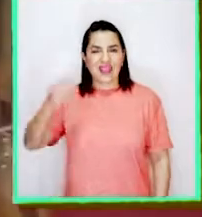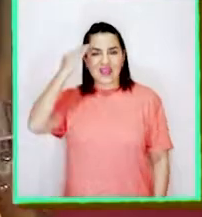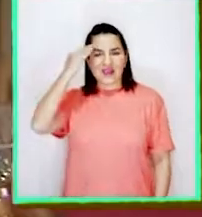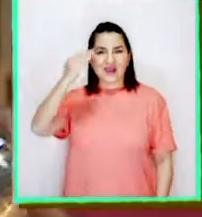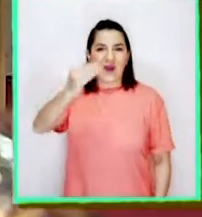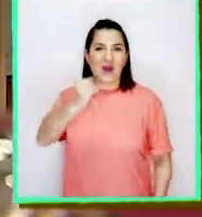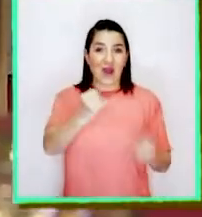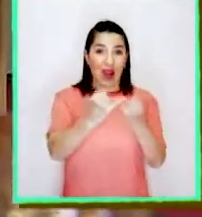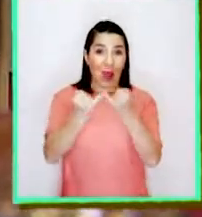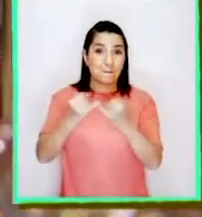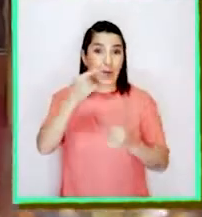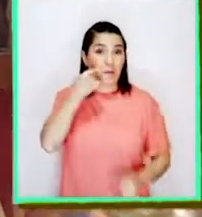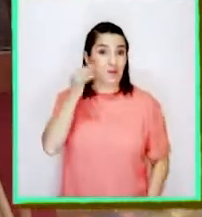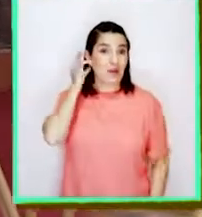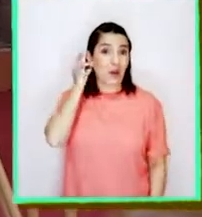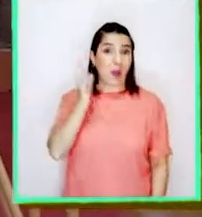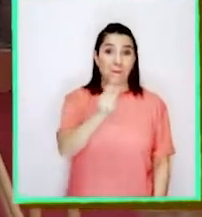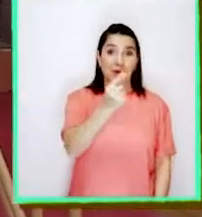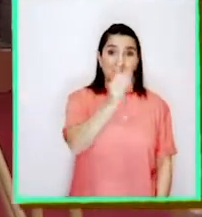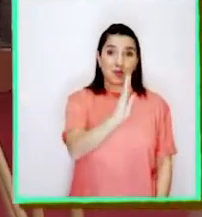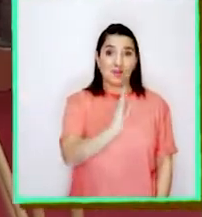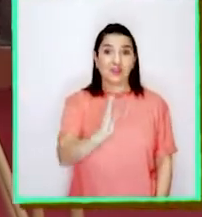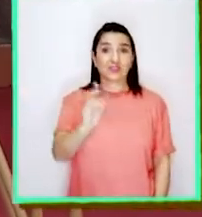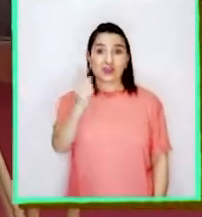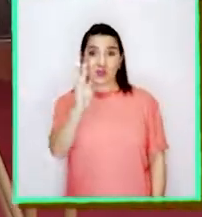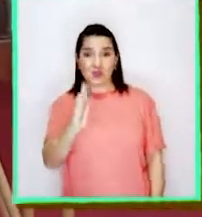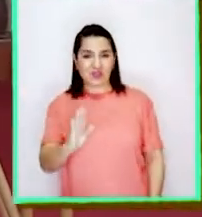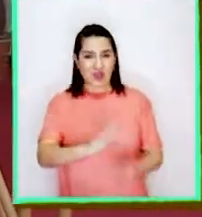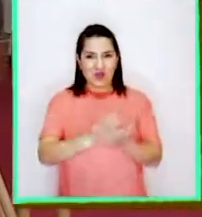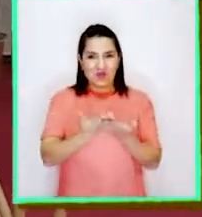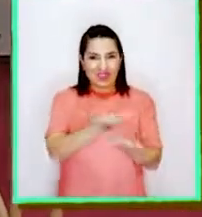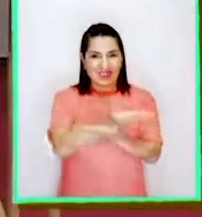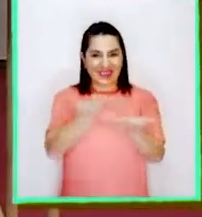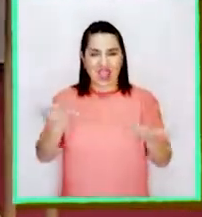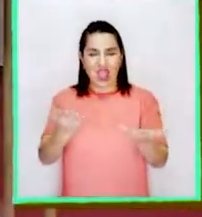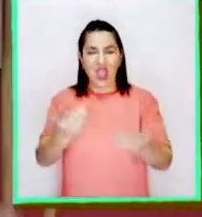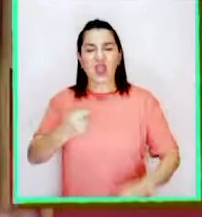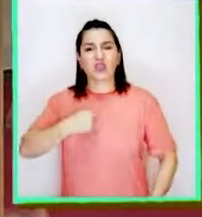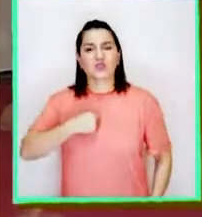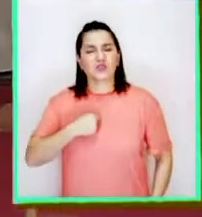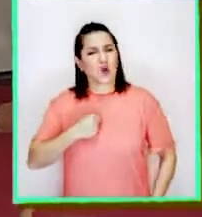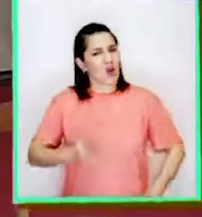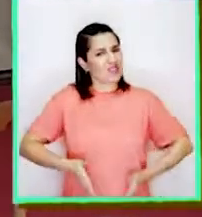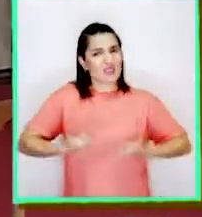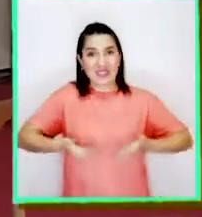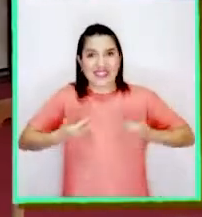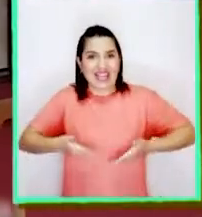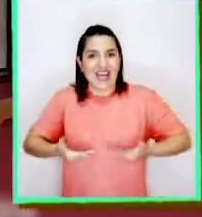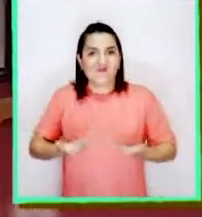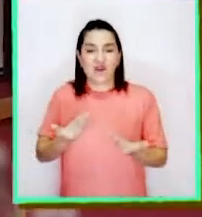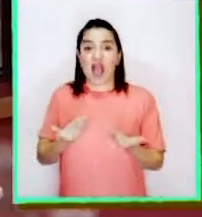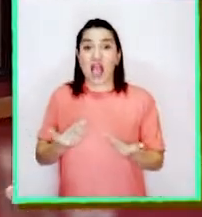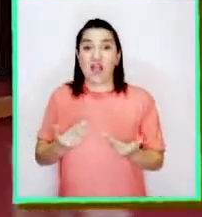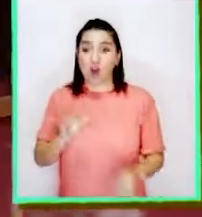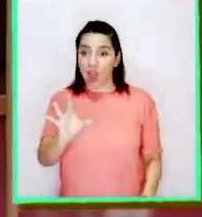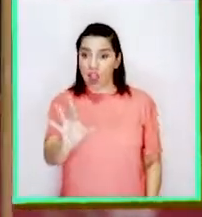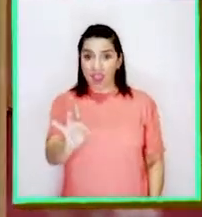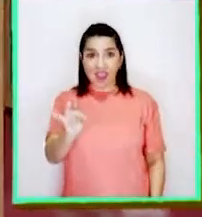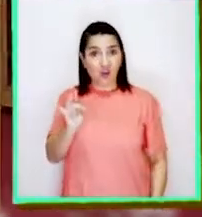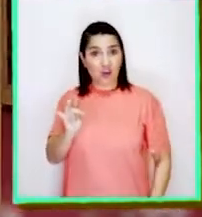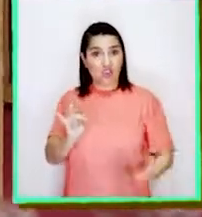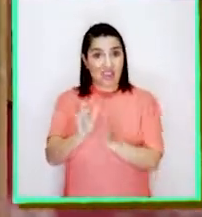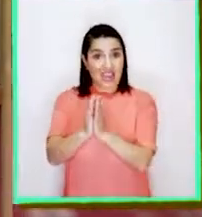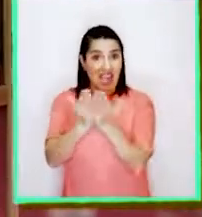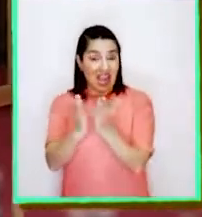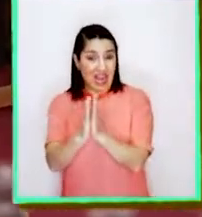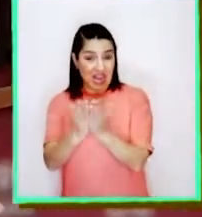Hola amigos y amigas de Primero y Segundo Básico, ¿cómo están? Estoy súper entusiasmado porque me encontré